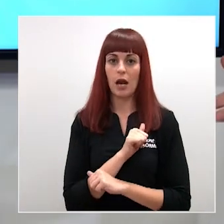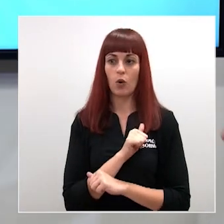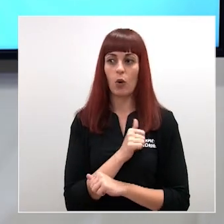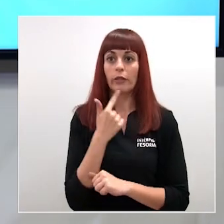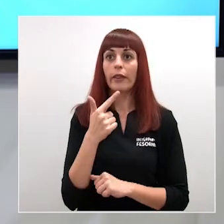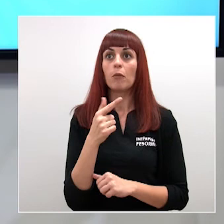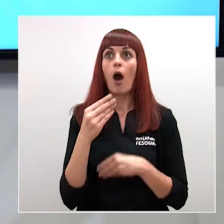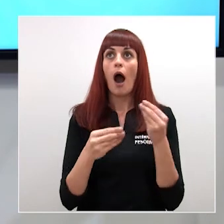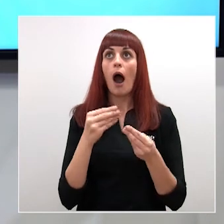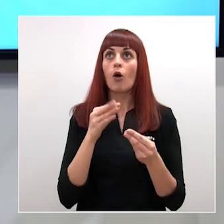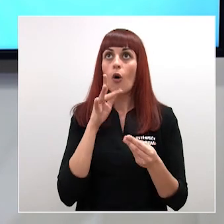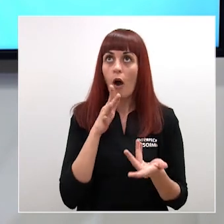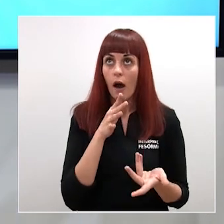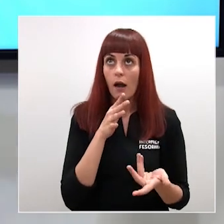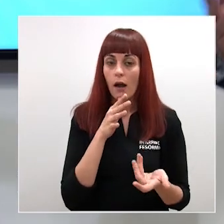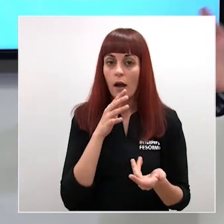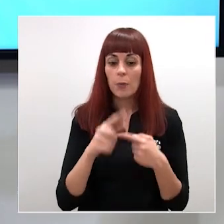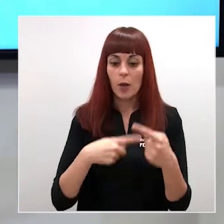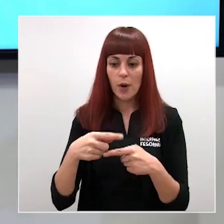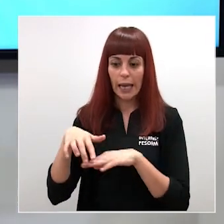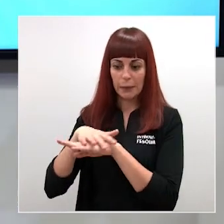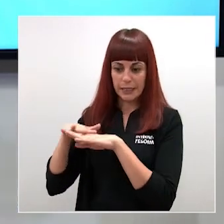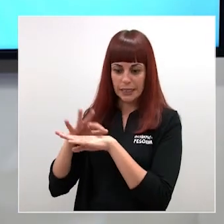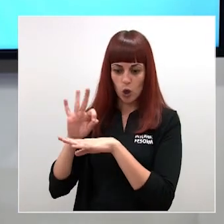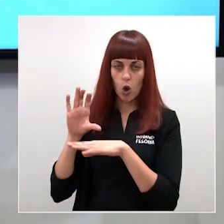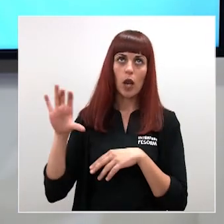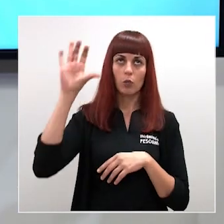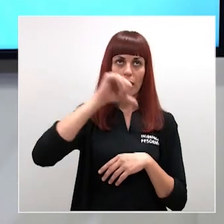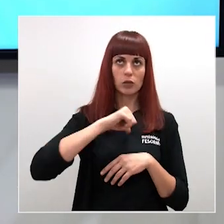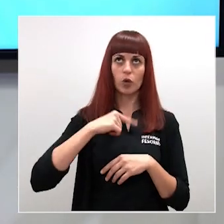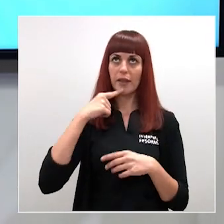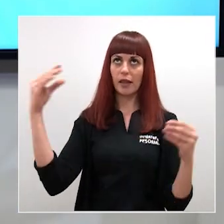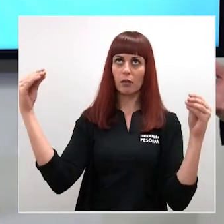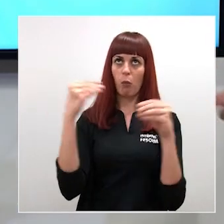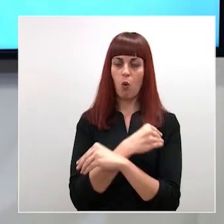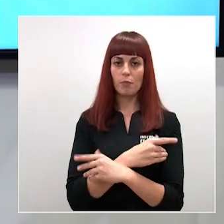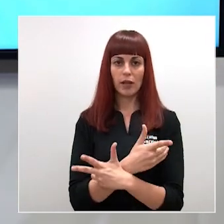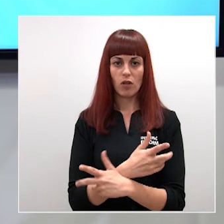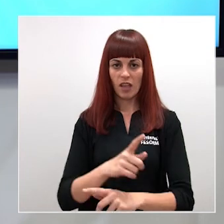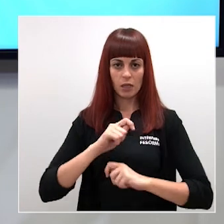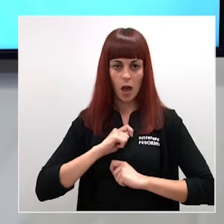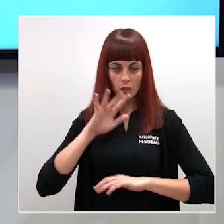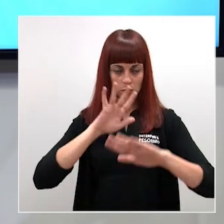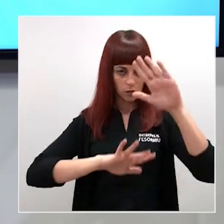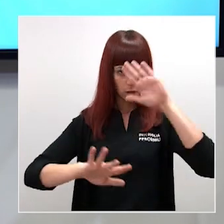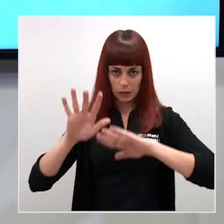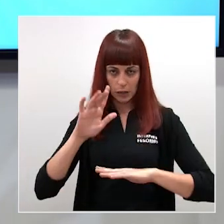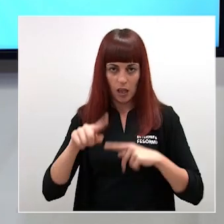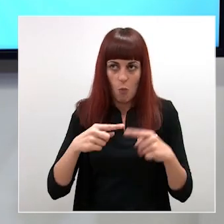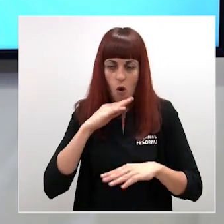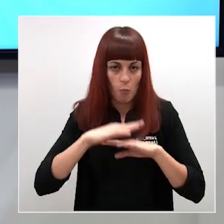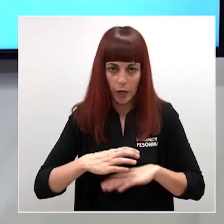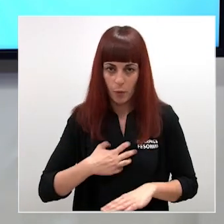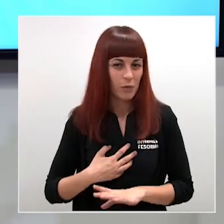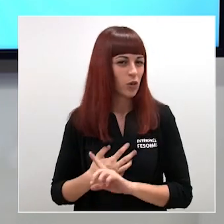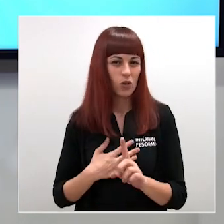que vamos a hacer algo si luego resulta que a nivel del ministerio o a nivel de las comunidades se ha decidido otra cosa pues lo que generamos son expectativas que luego no las podemos cumplir yo creo que